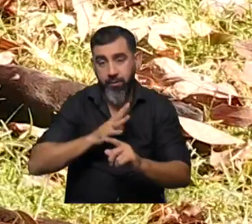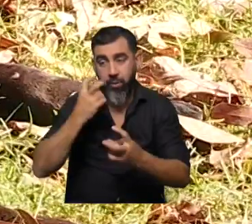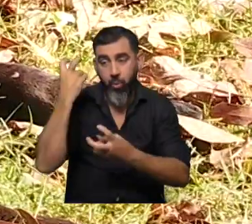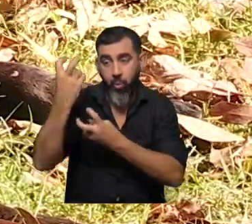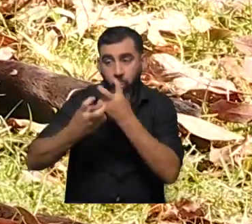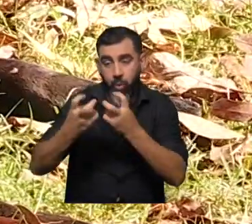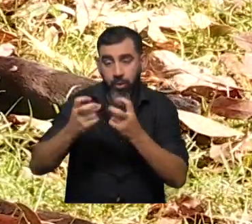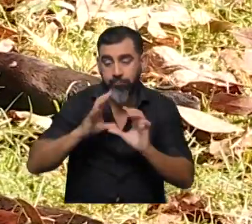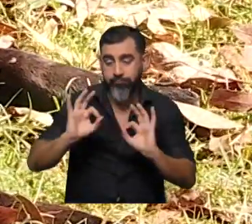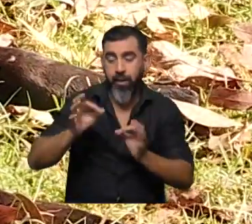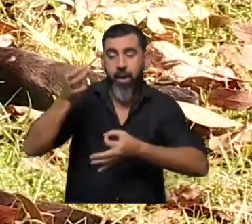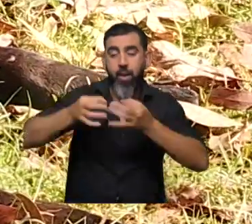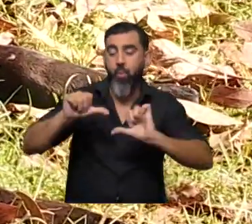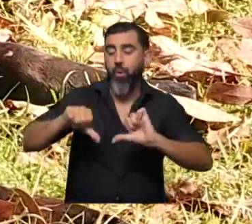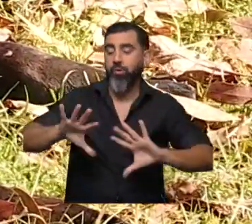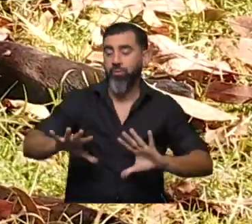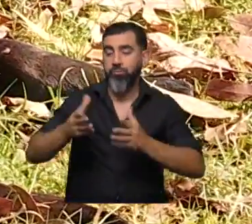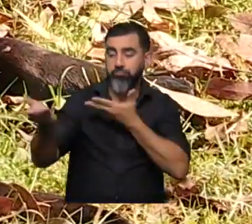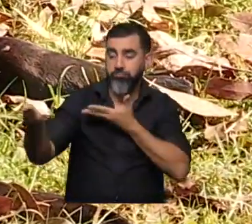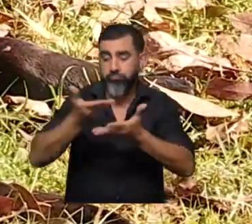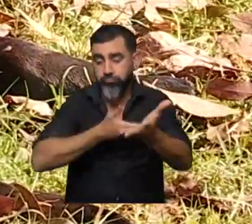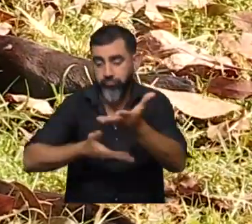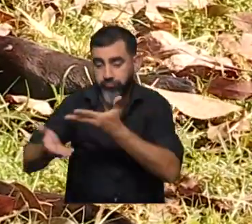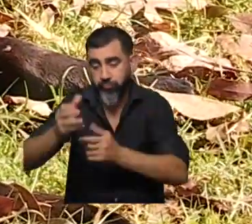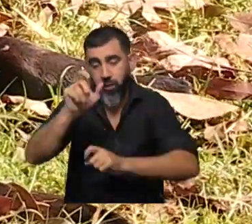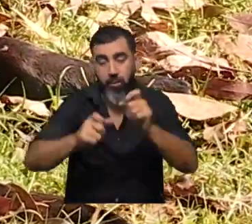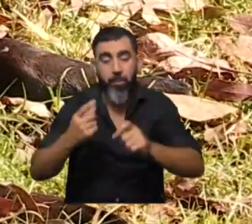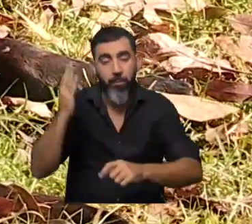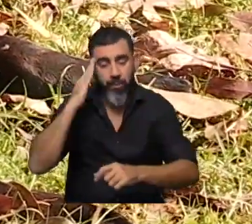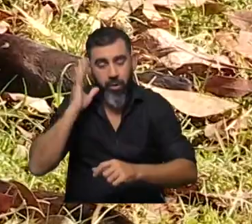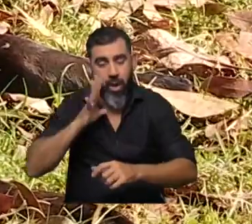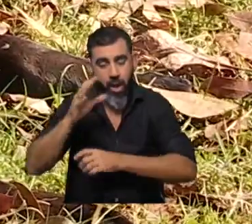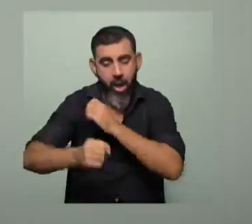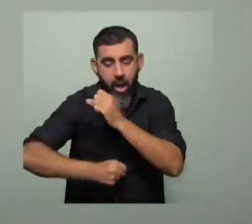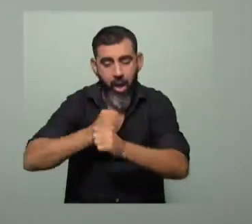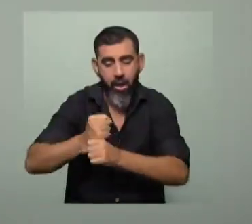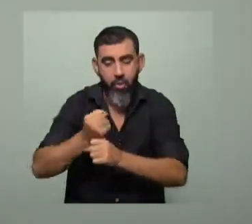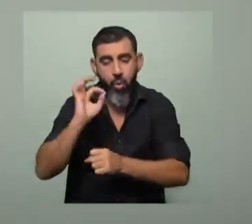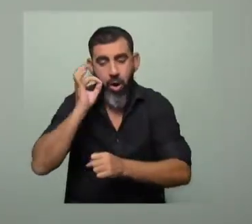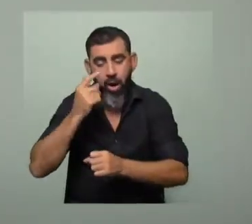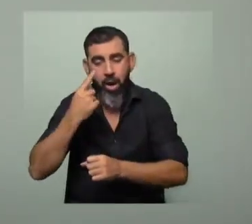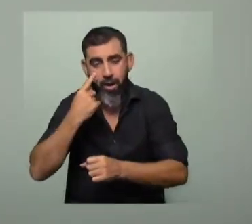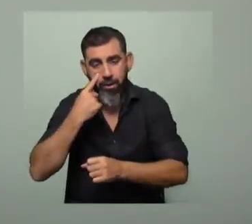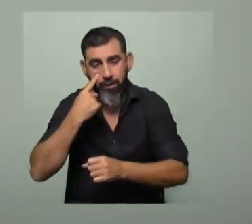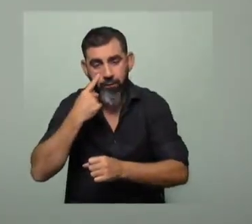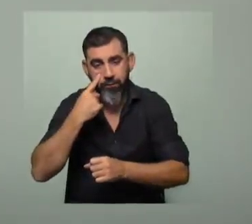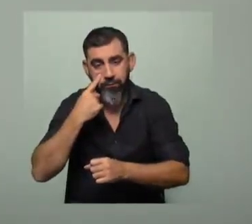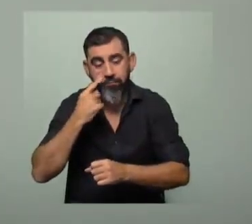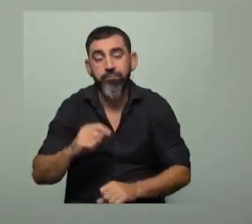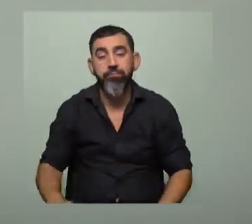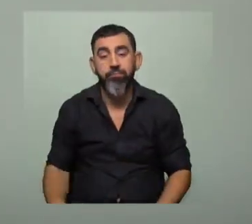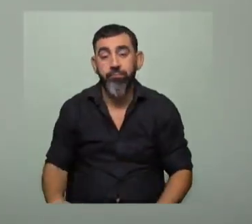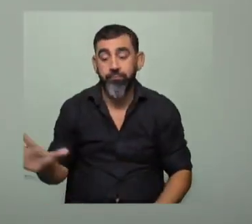nuestro laboratorio a intercambiar con estos actores que hace muchos años trabajan con esta planta y poder traer esto